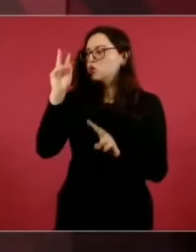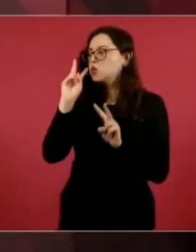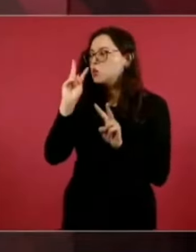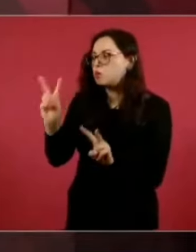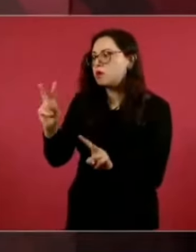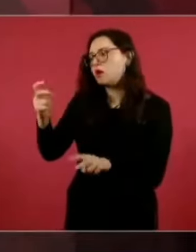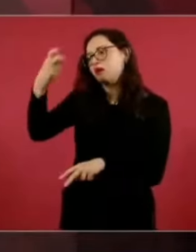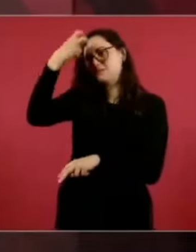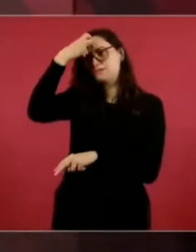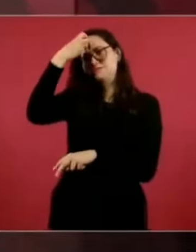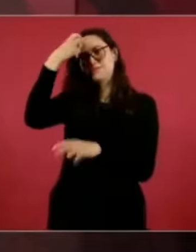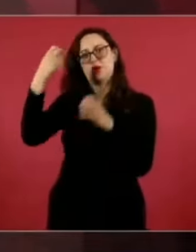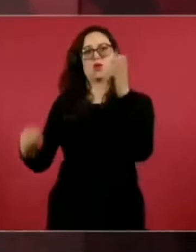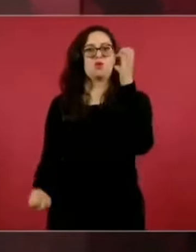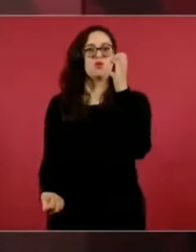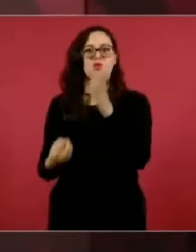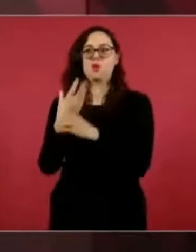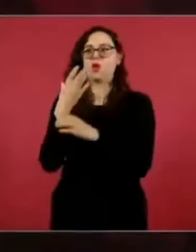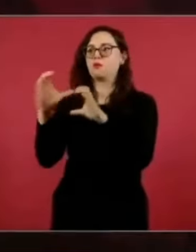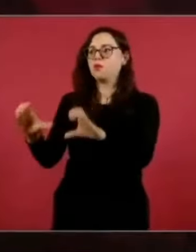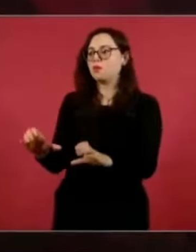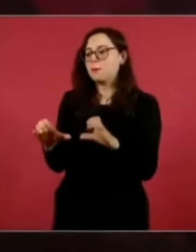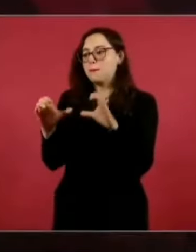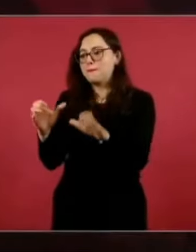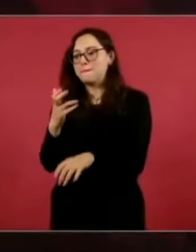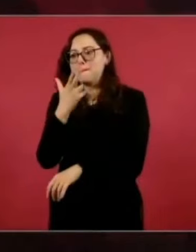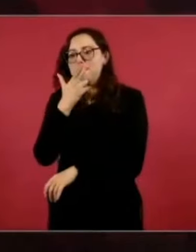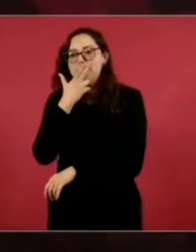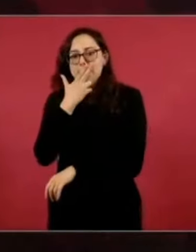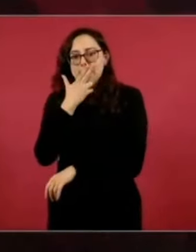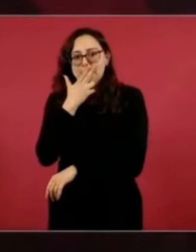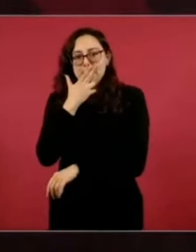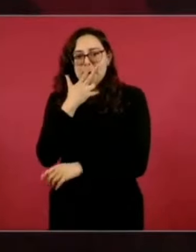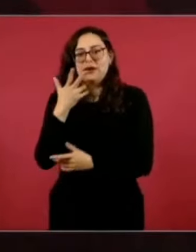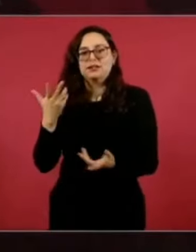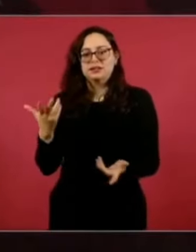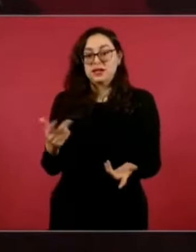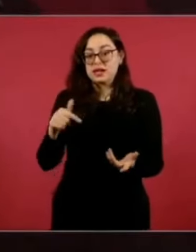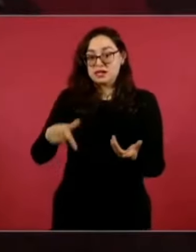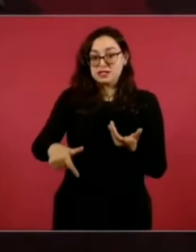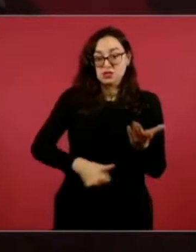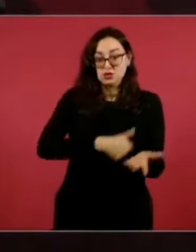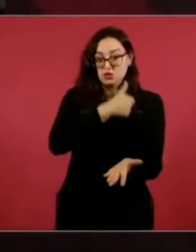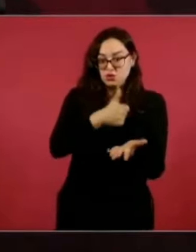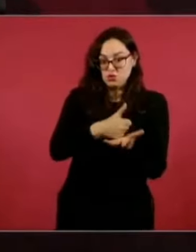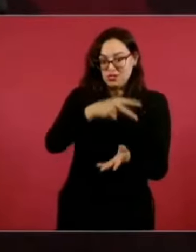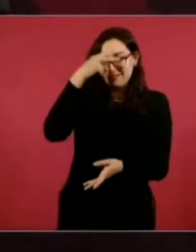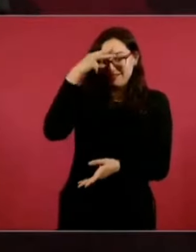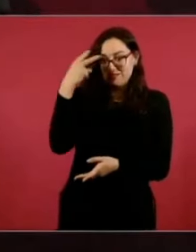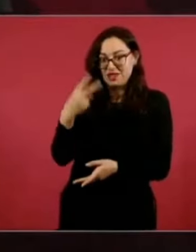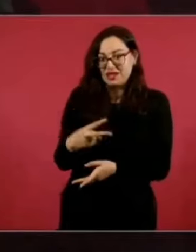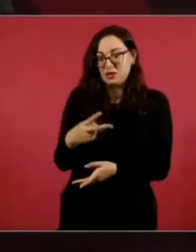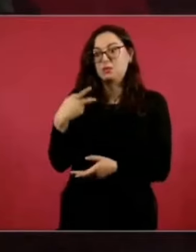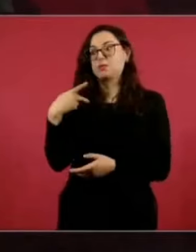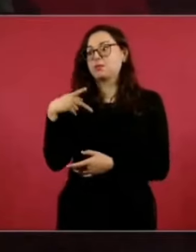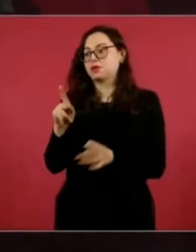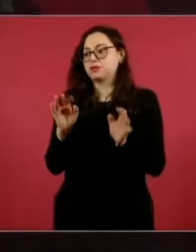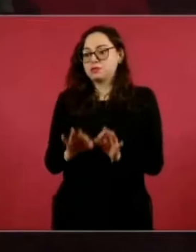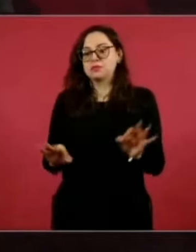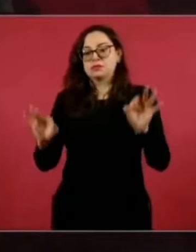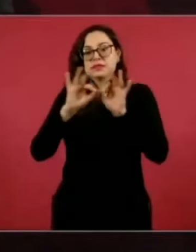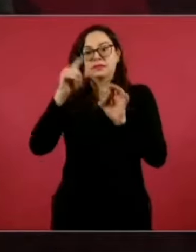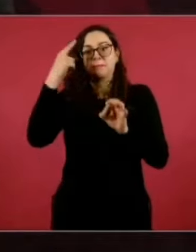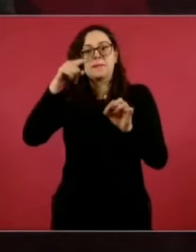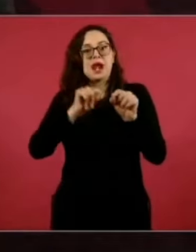el país, sepan de cómo se rehabilitó este